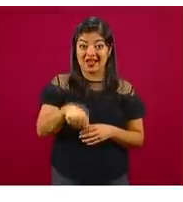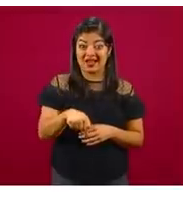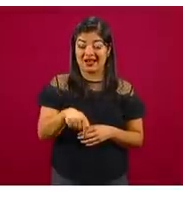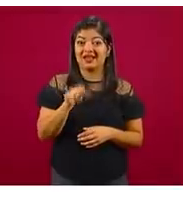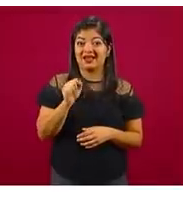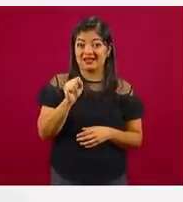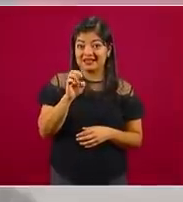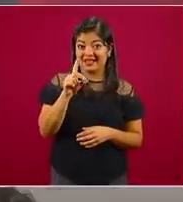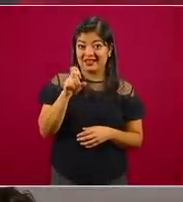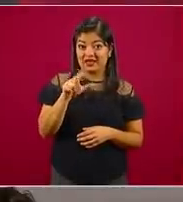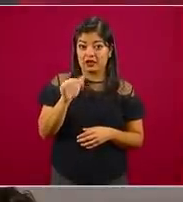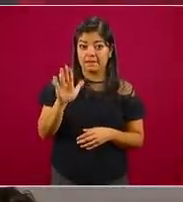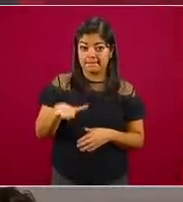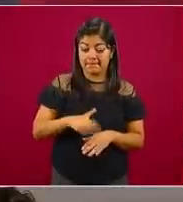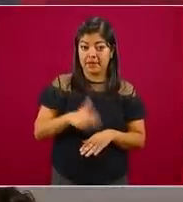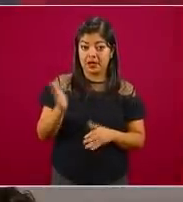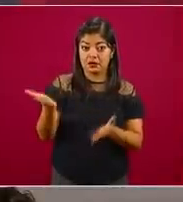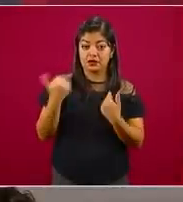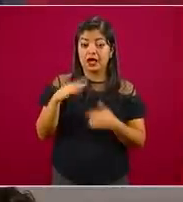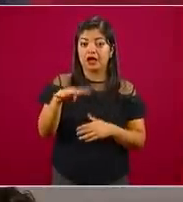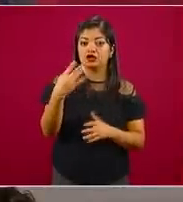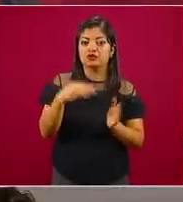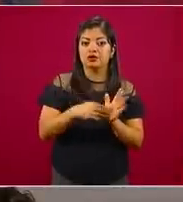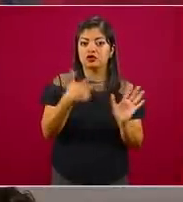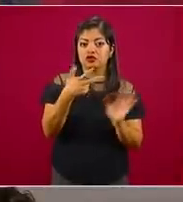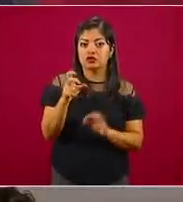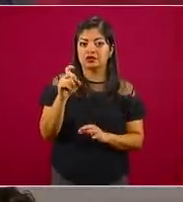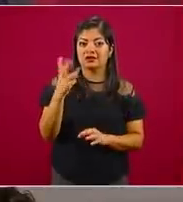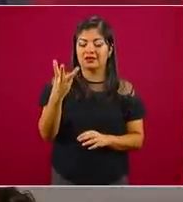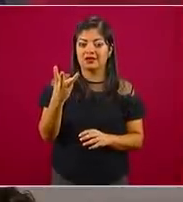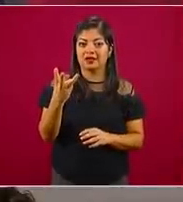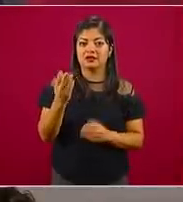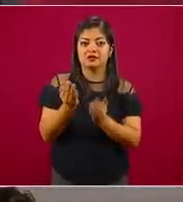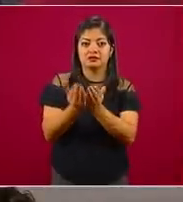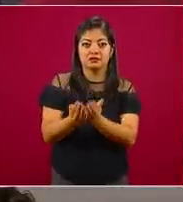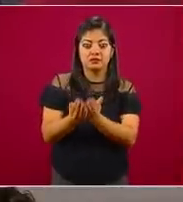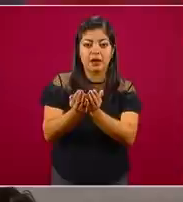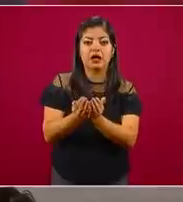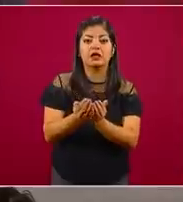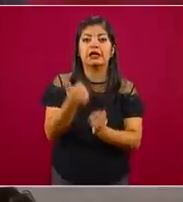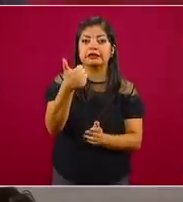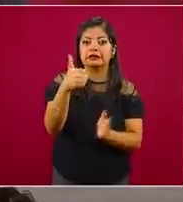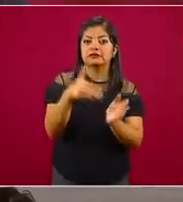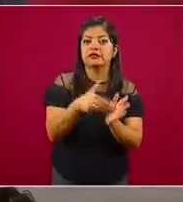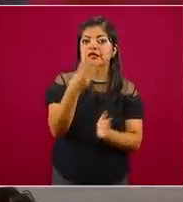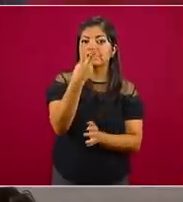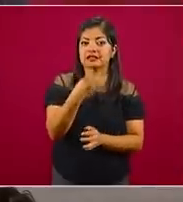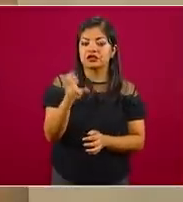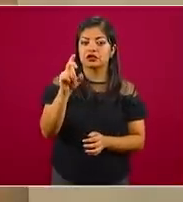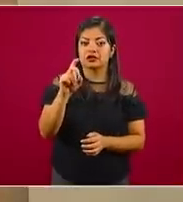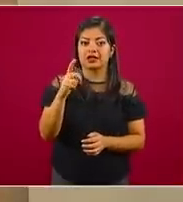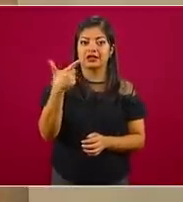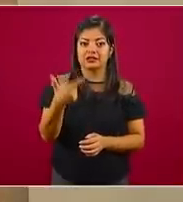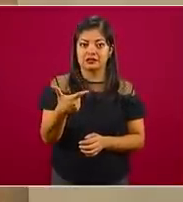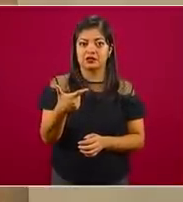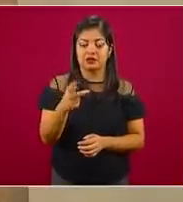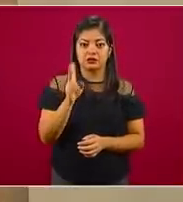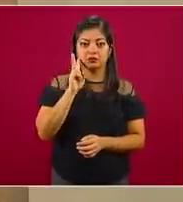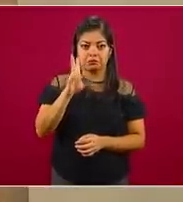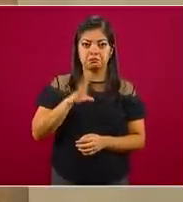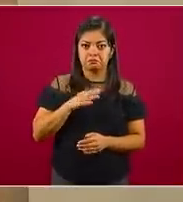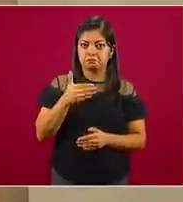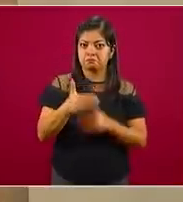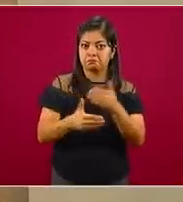de Sedena, 14 mil 833, por parte de Marina, seis mil 337. Aquí están los avances